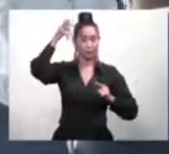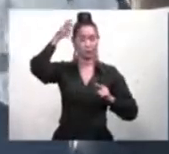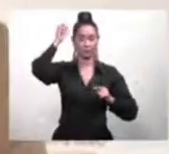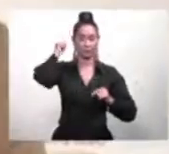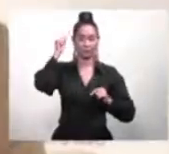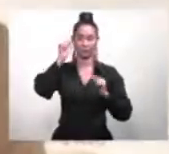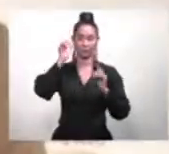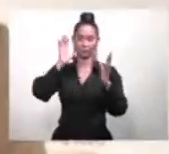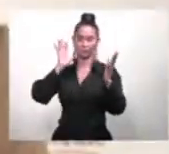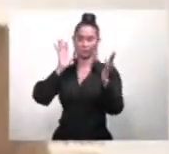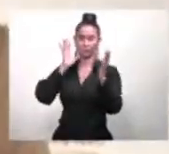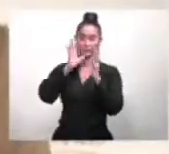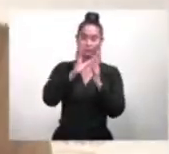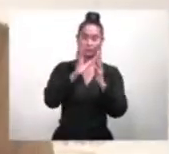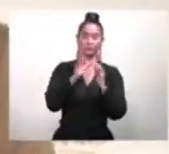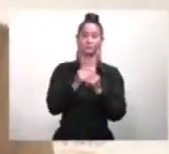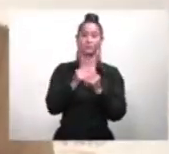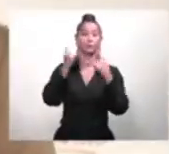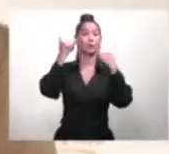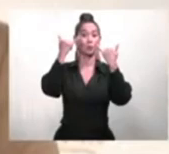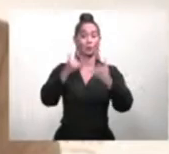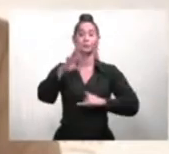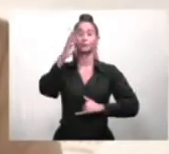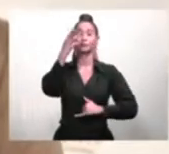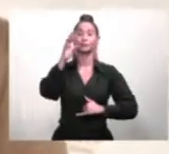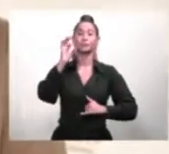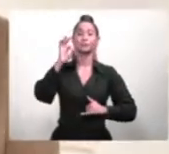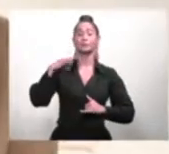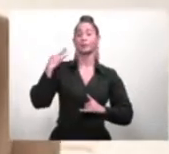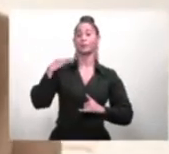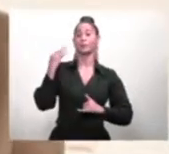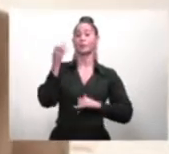y este 16 de febrero del año 2021